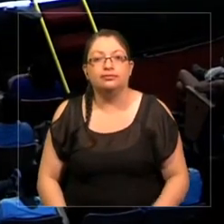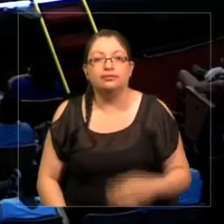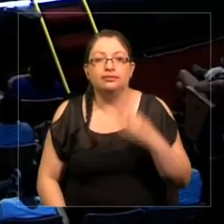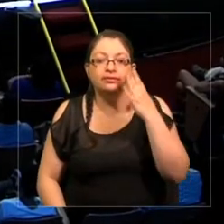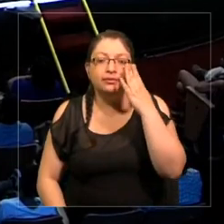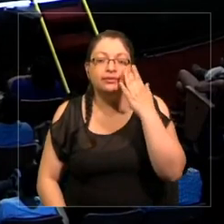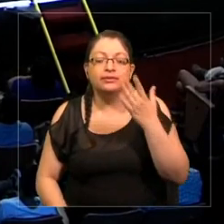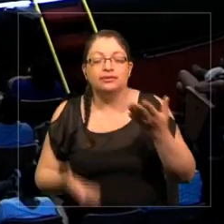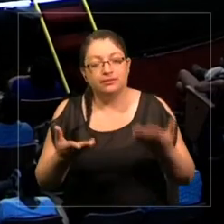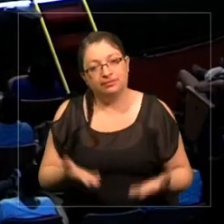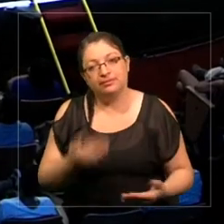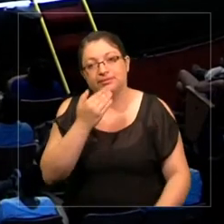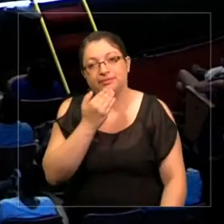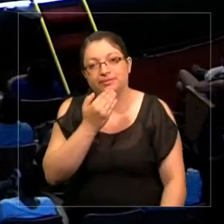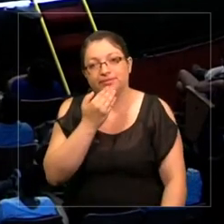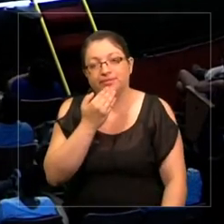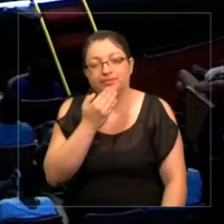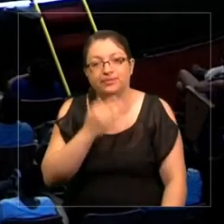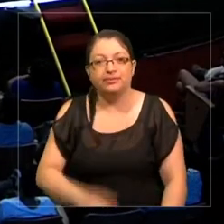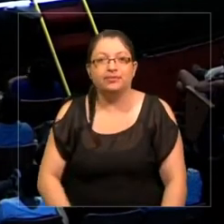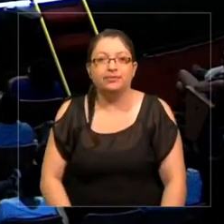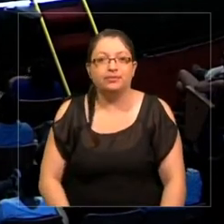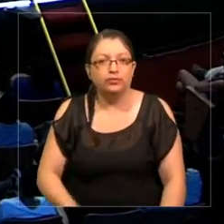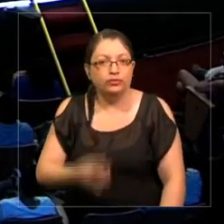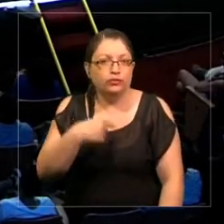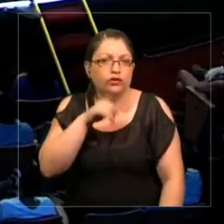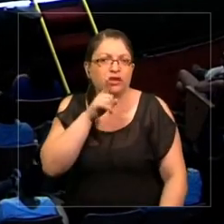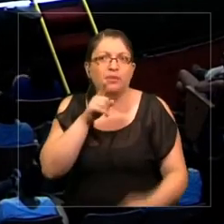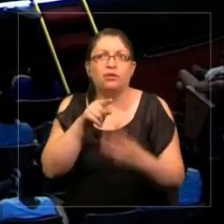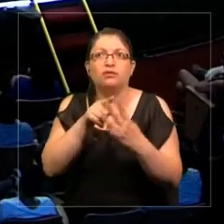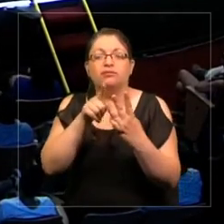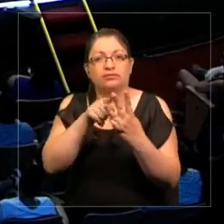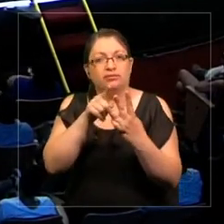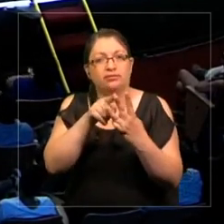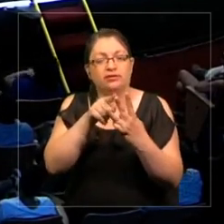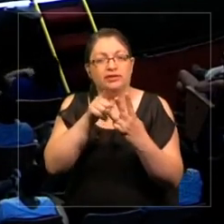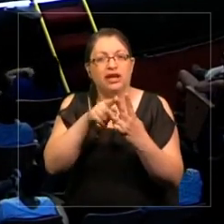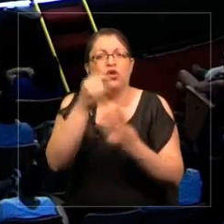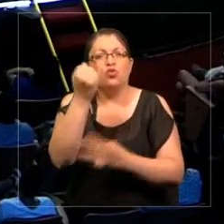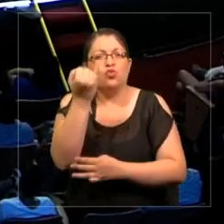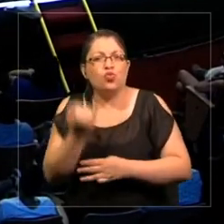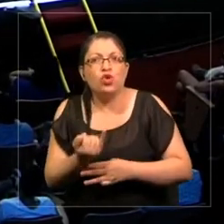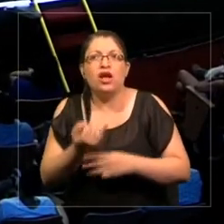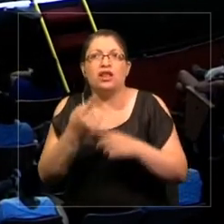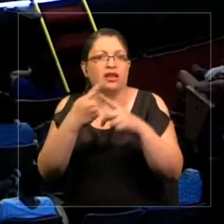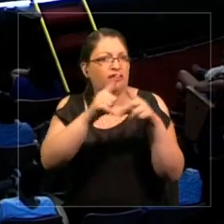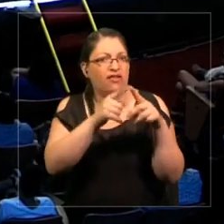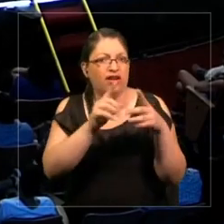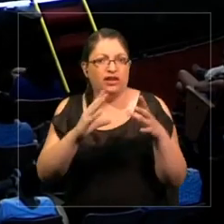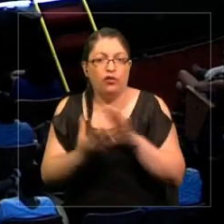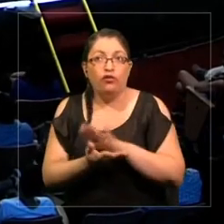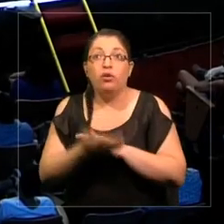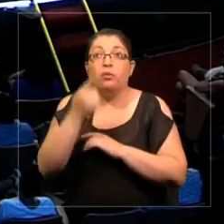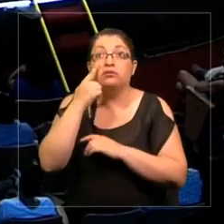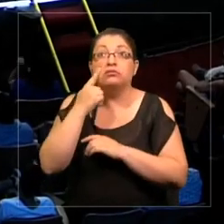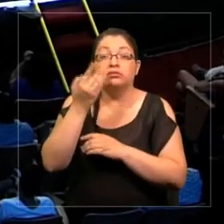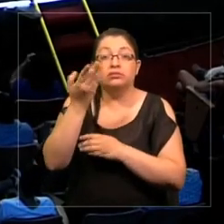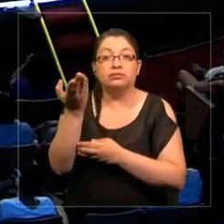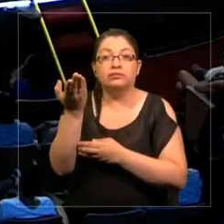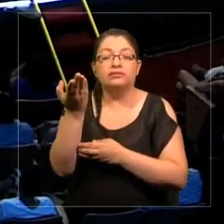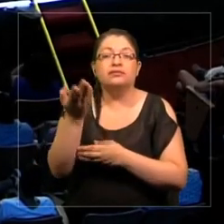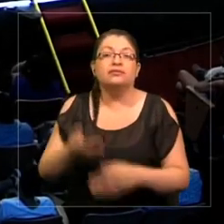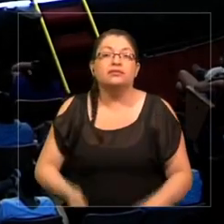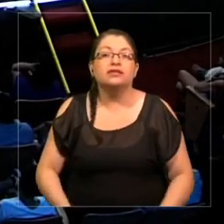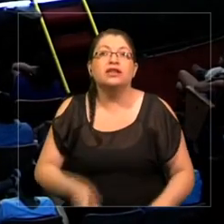Ahora, también colocamos la desnutrición en todas de sus formas. Y vemos que